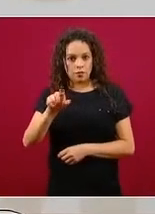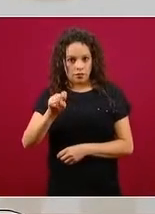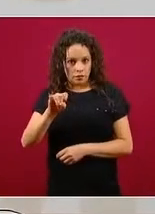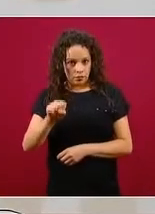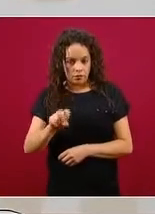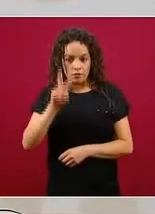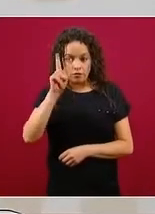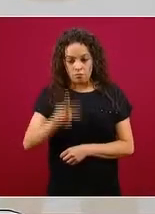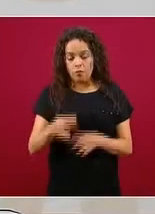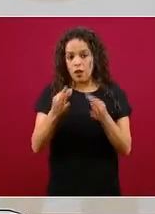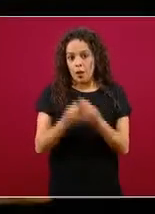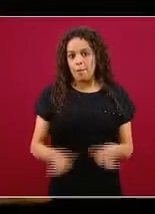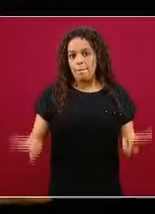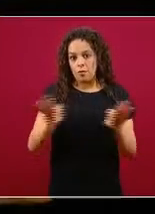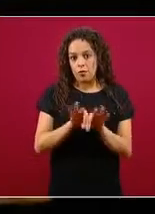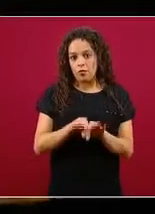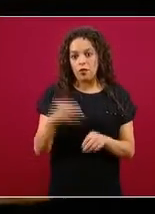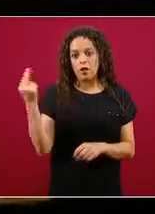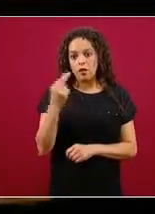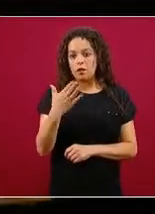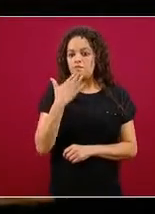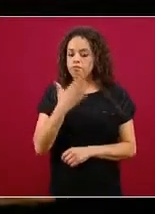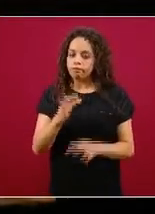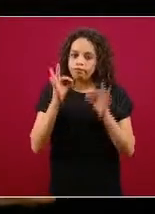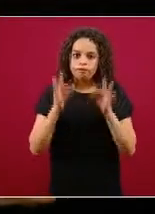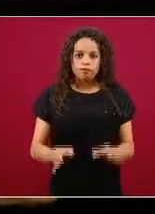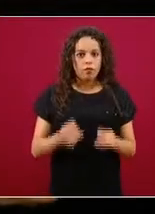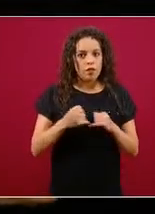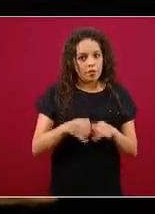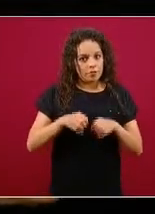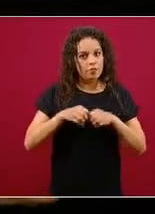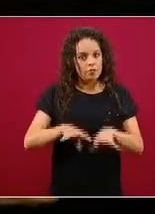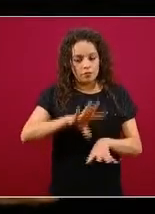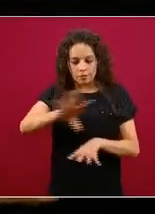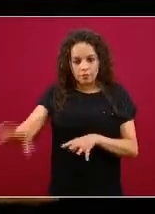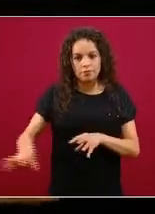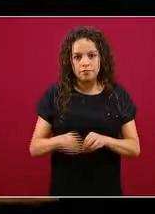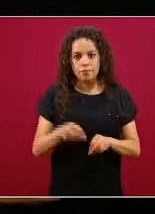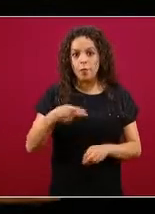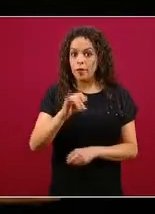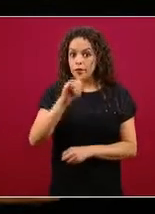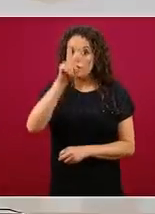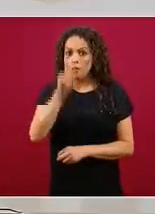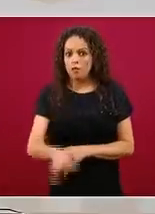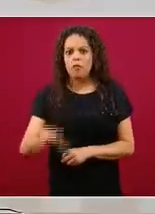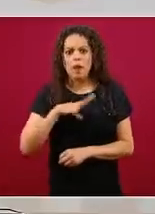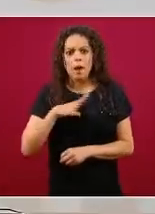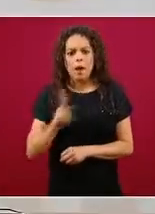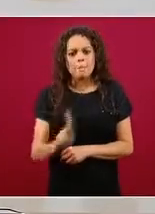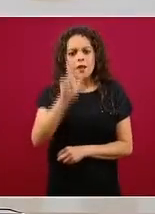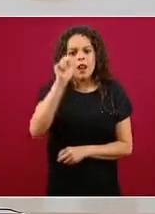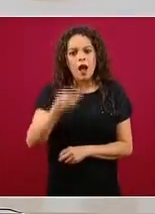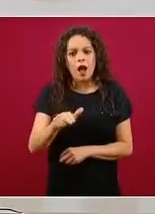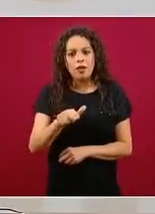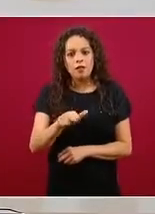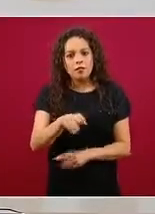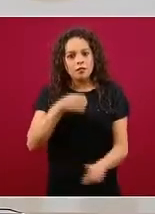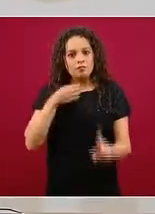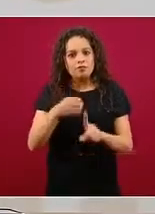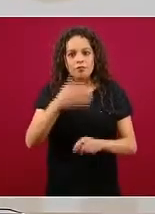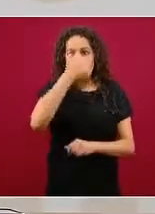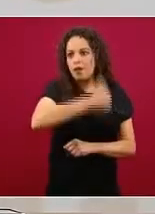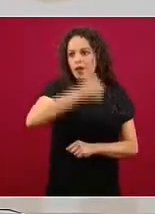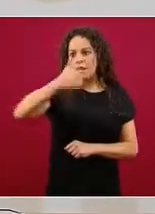importante reconciliar la información, pero ciertamente existe plan específico en cada unidad de salud